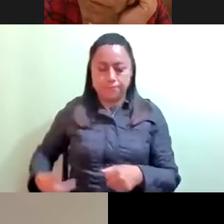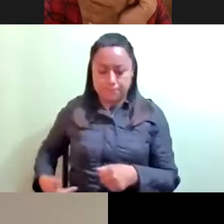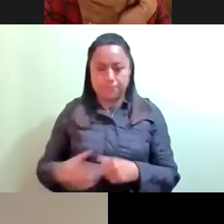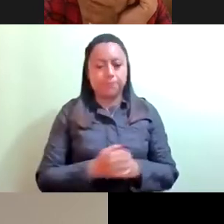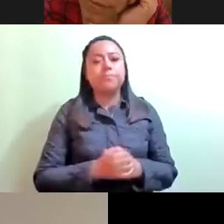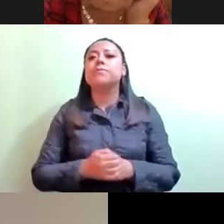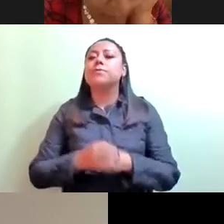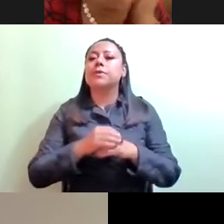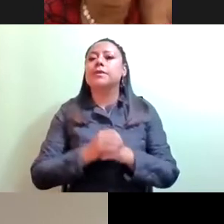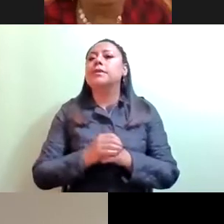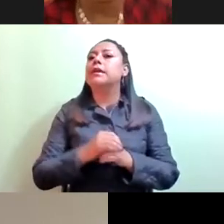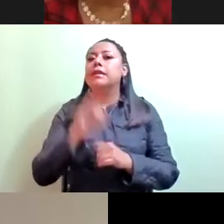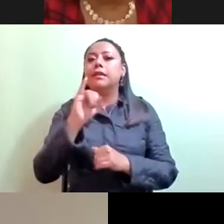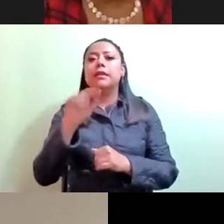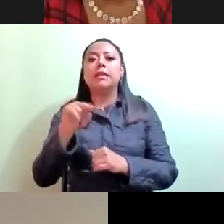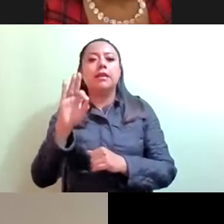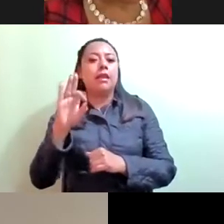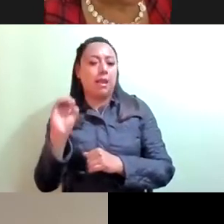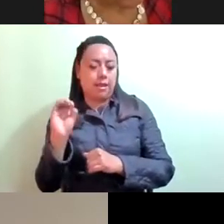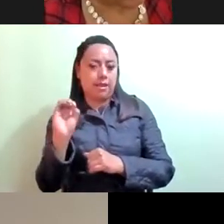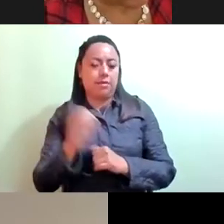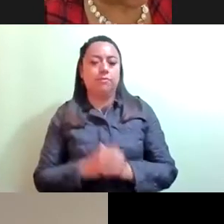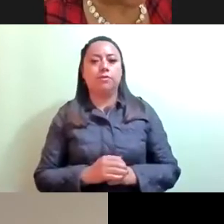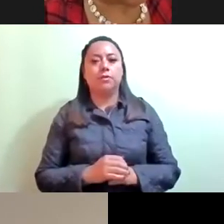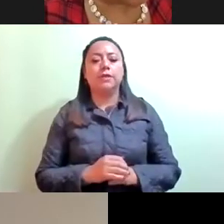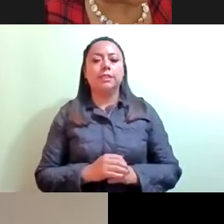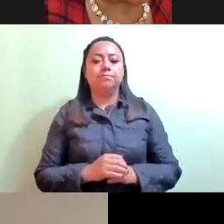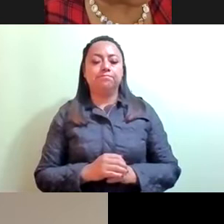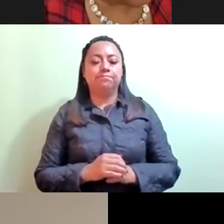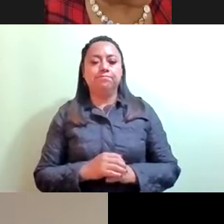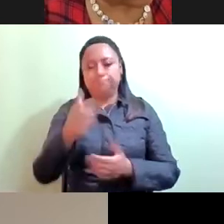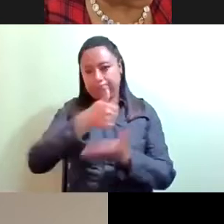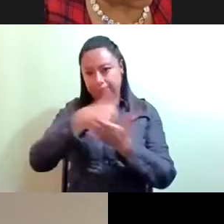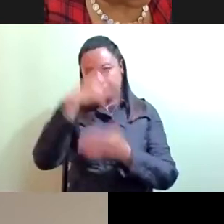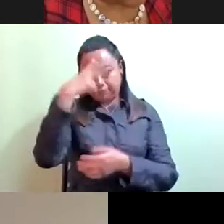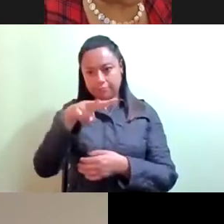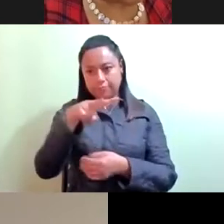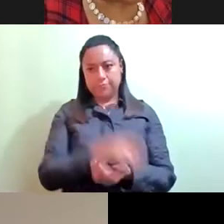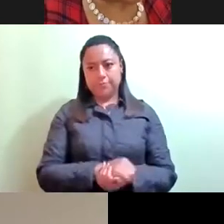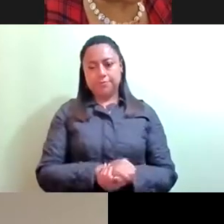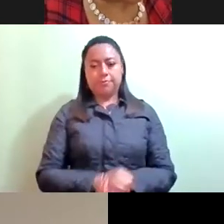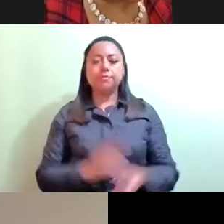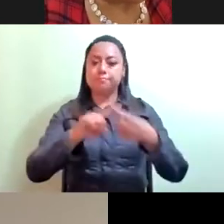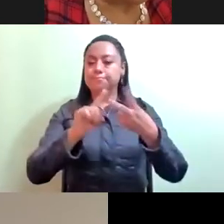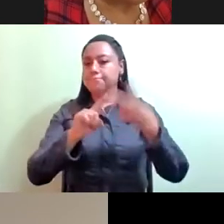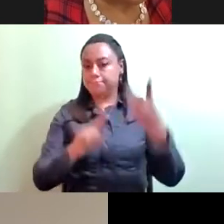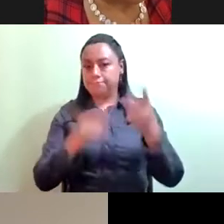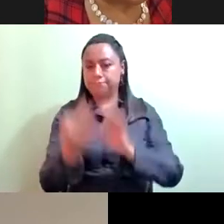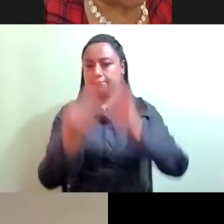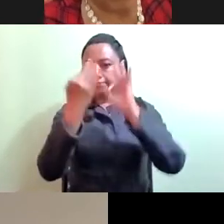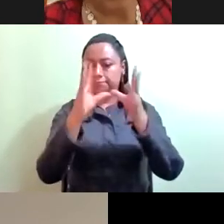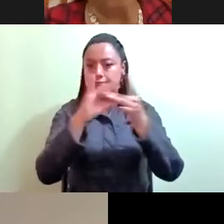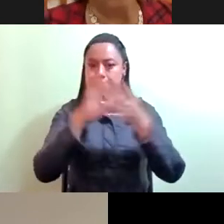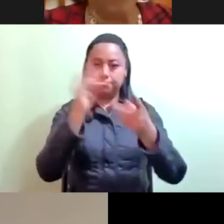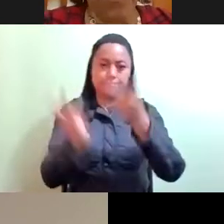Información Pública, Protección de Datos Personales y Rendición de Cuentas de la Ciudad de México. El segundo, del profesor Raimundo